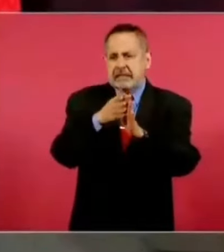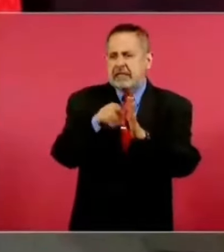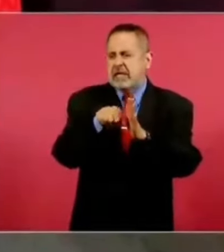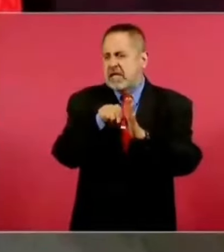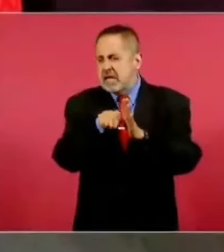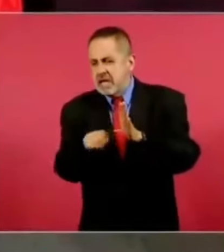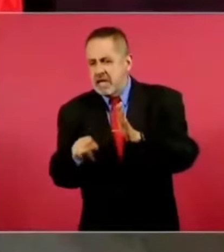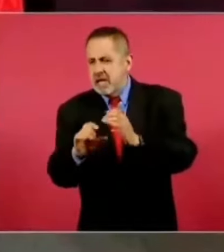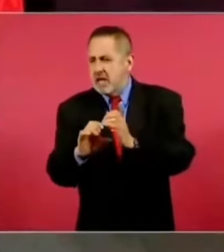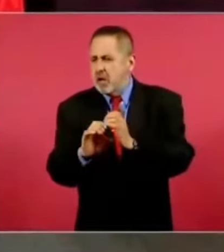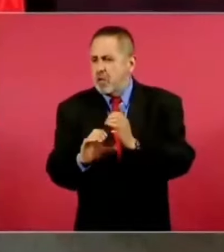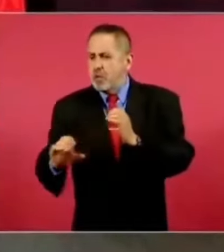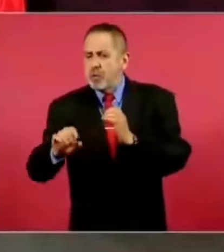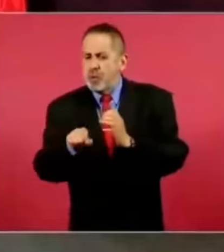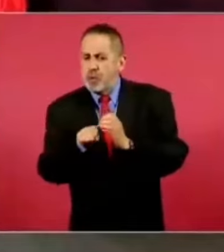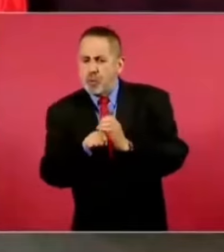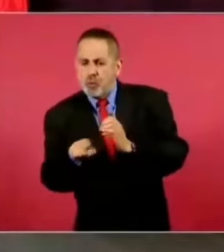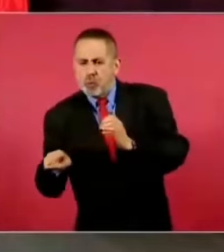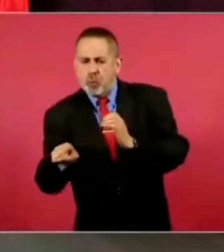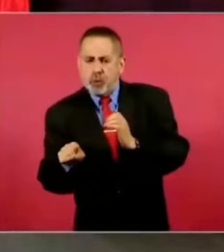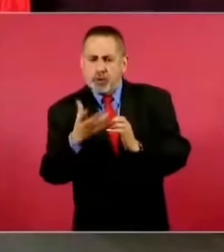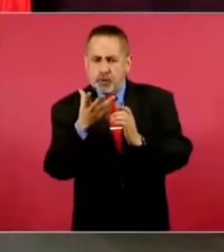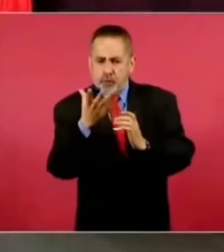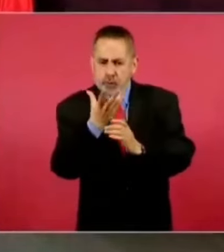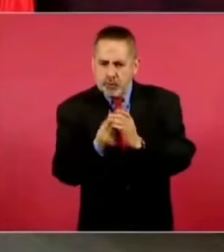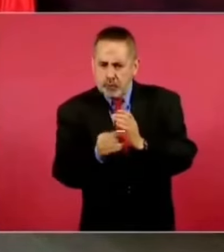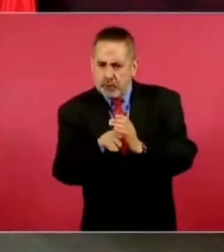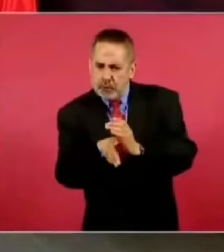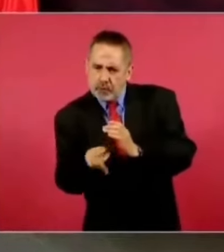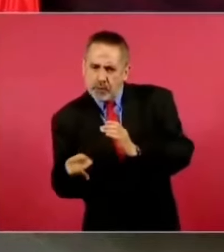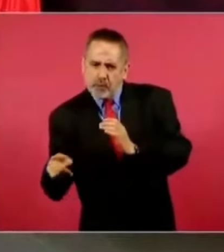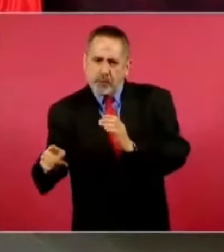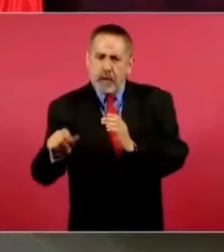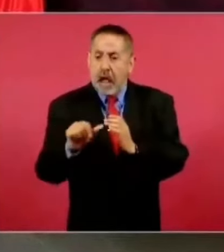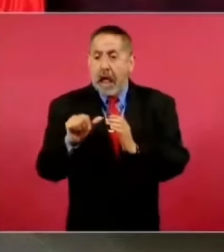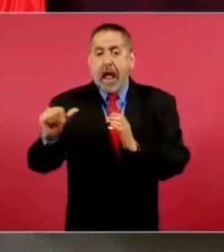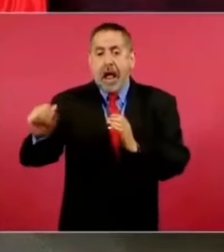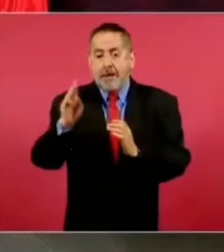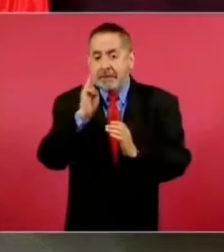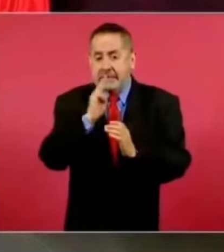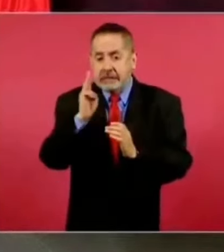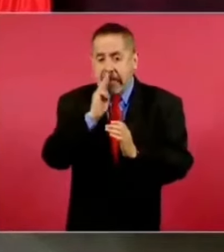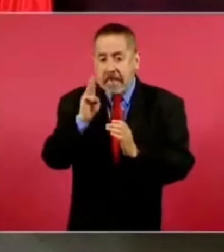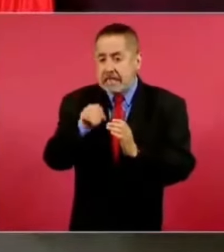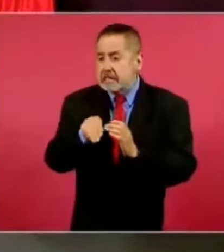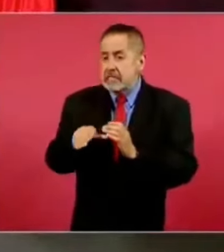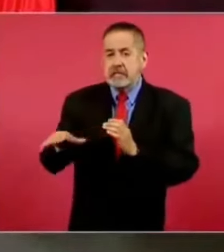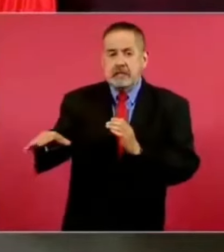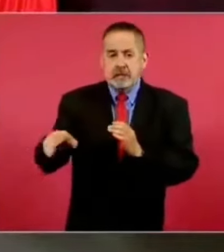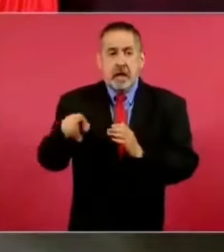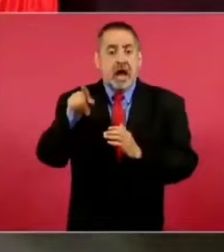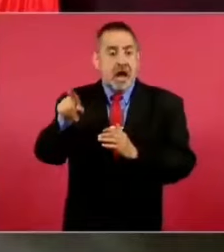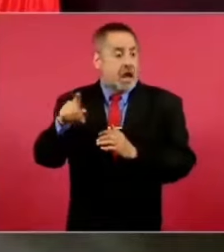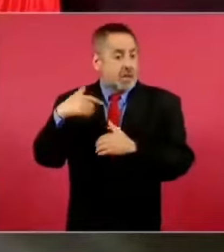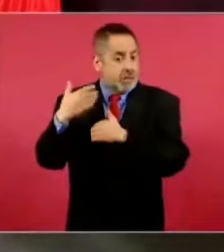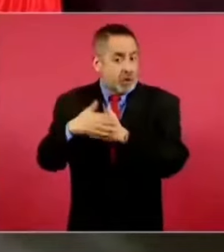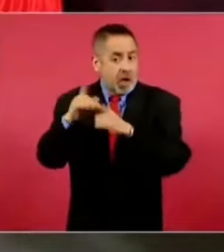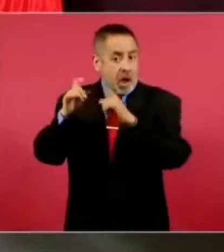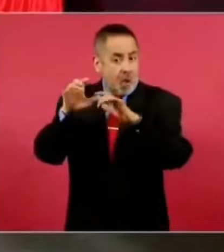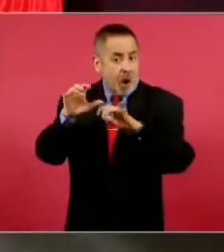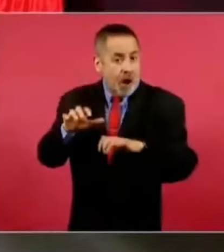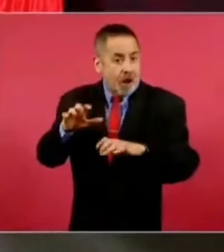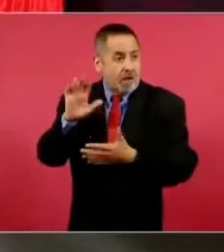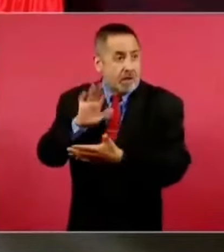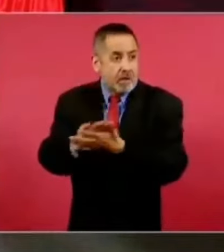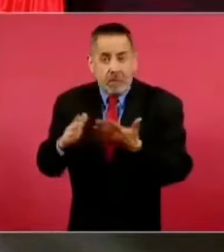a Mazatlán, por eso Mazatlán no va a tener problema de